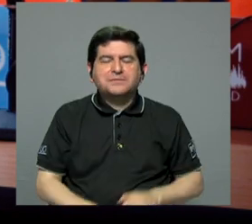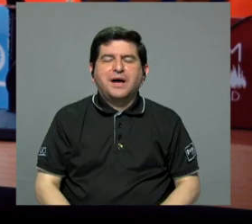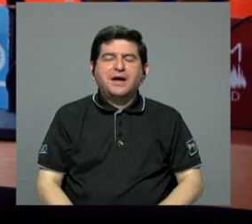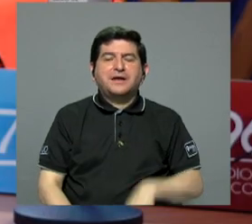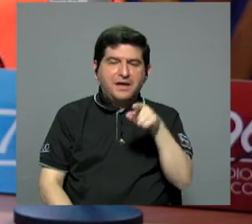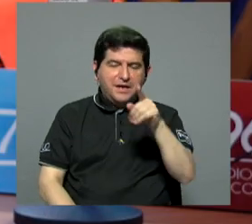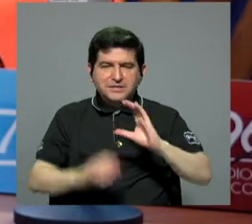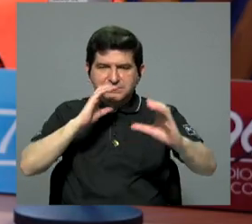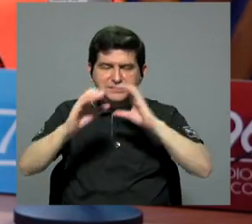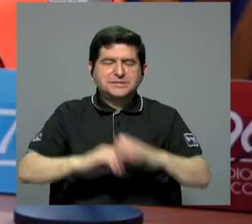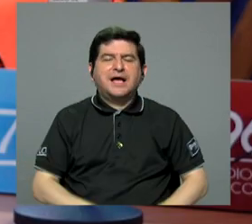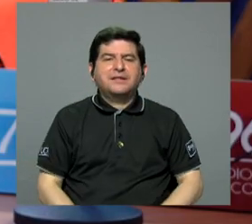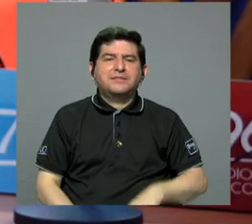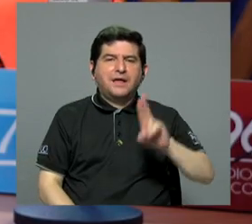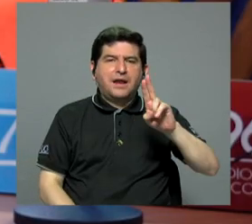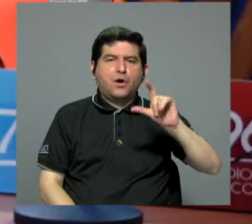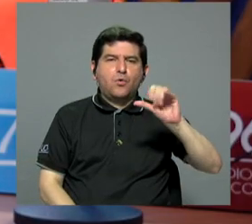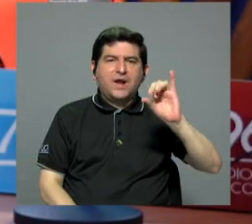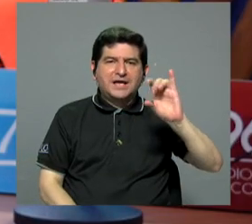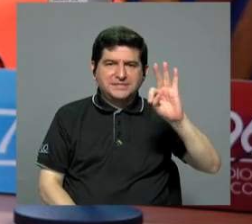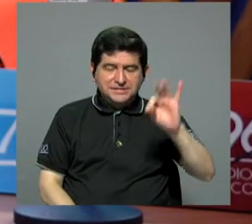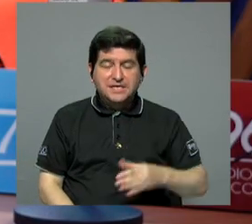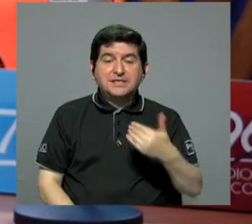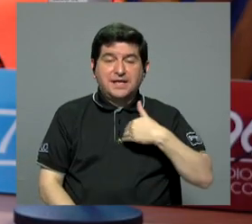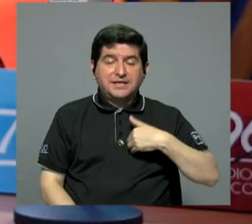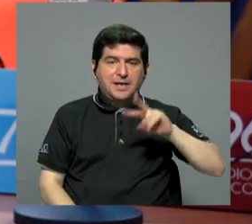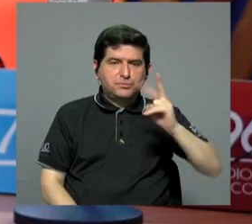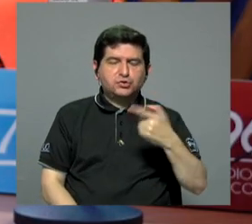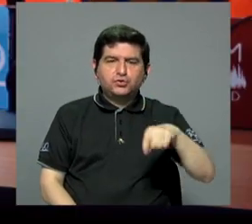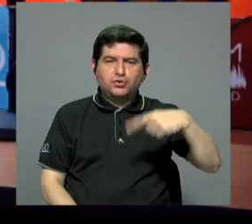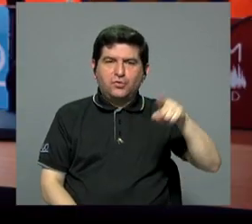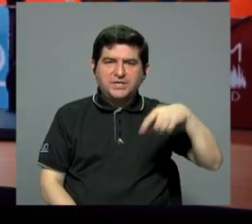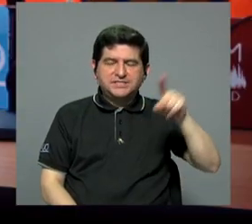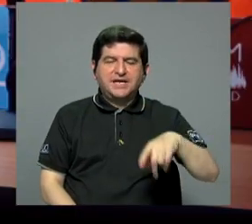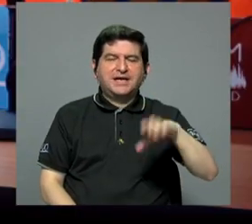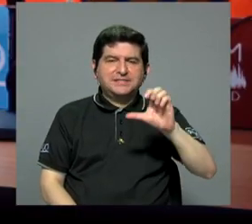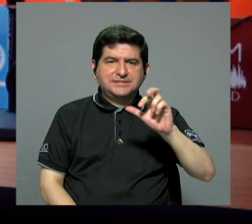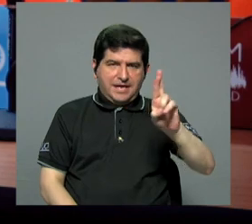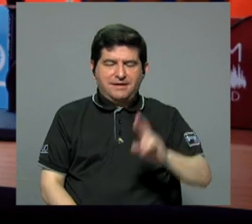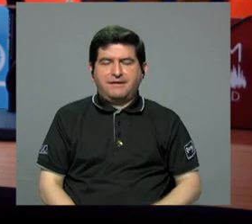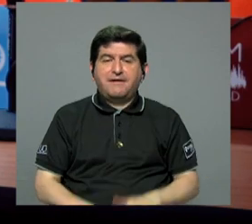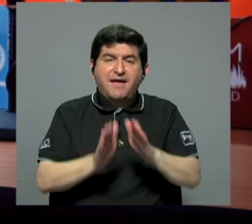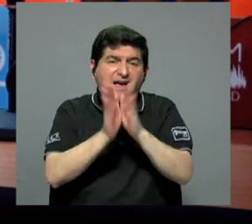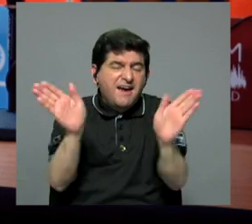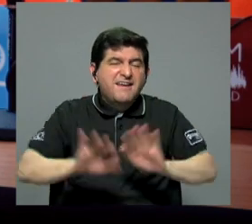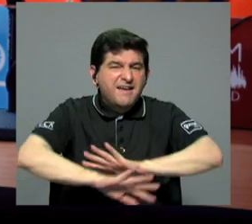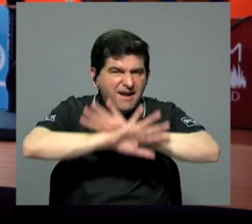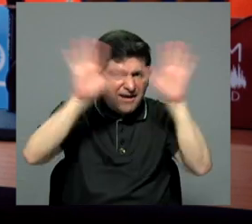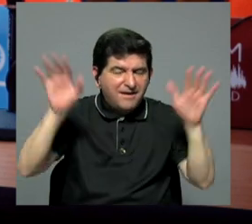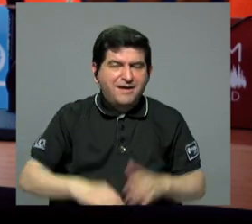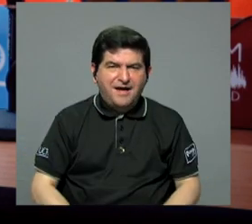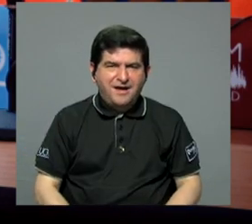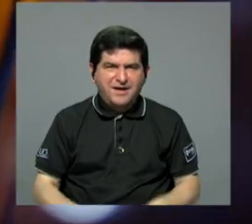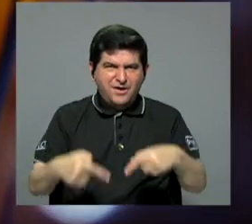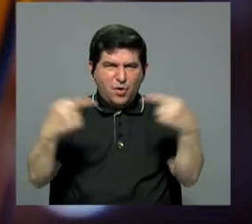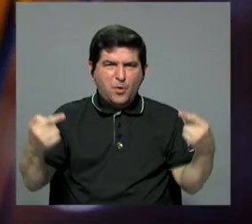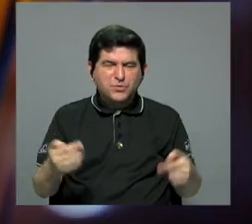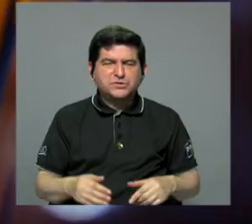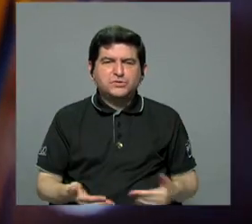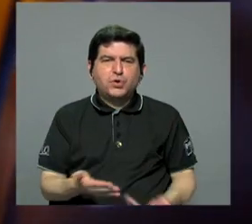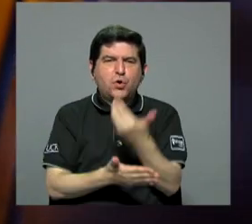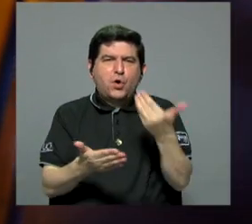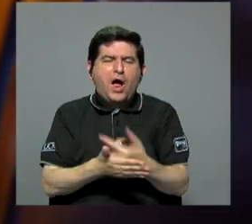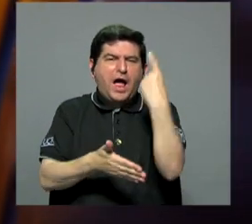conversatorio de la ULACID está en nuestro sitio web en doblecheck.cr. En general, queda claro que la oposición a nuevos